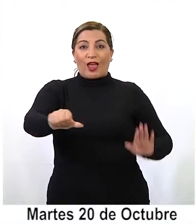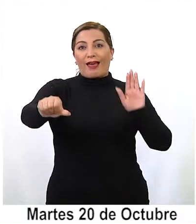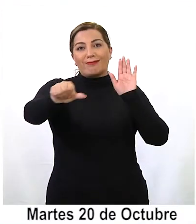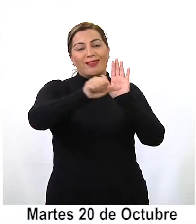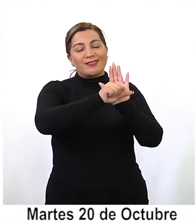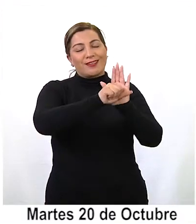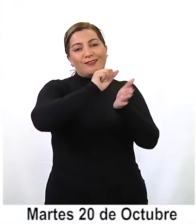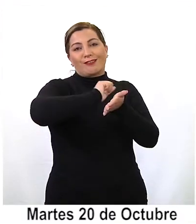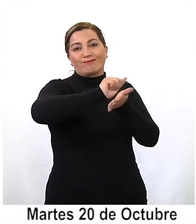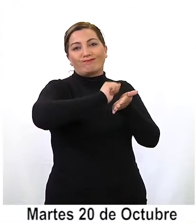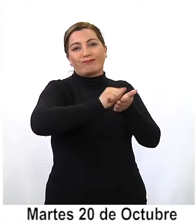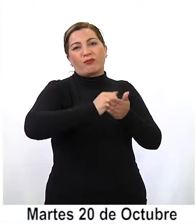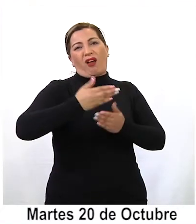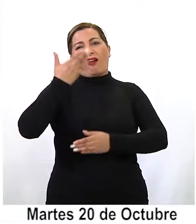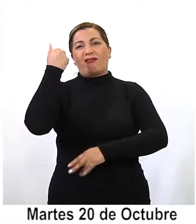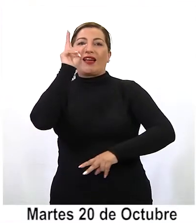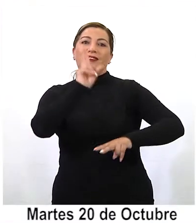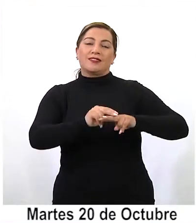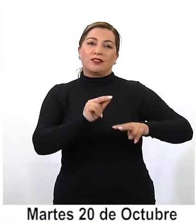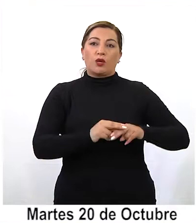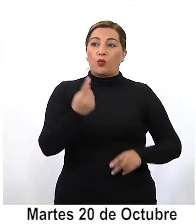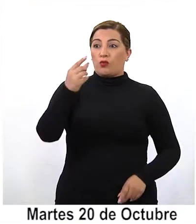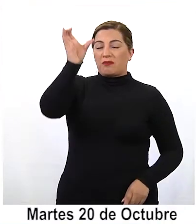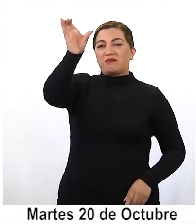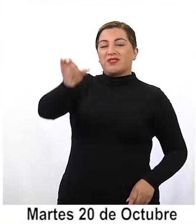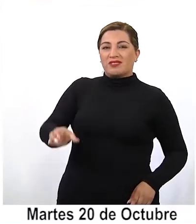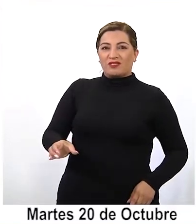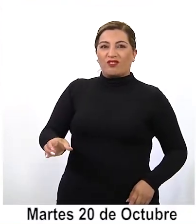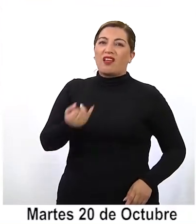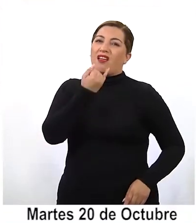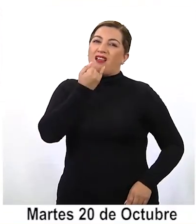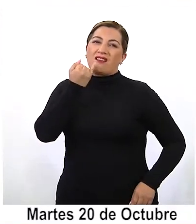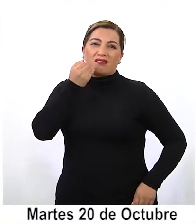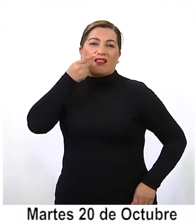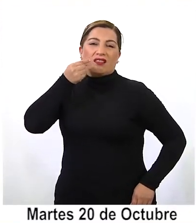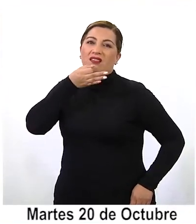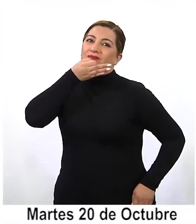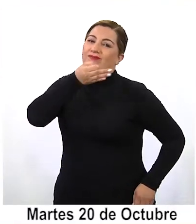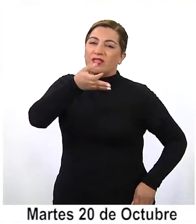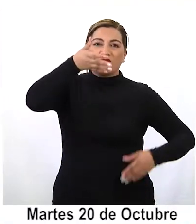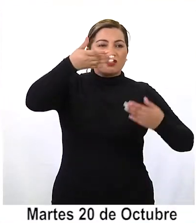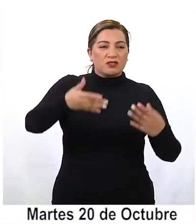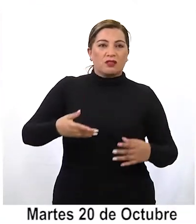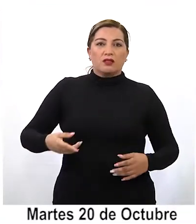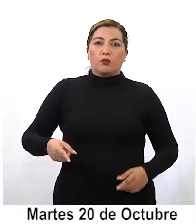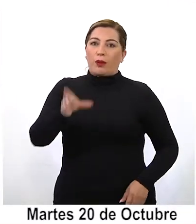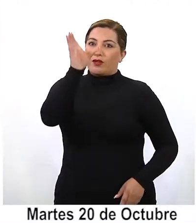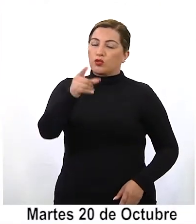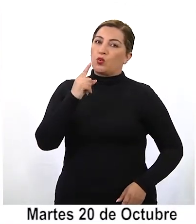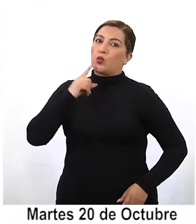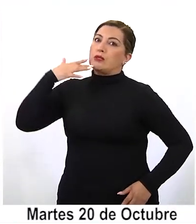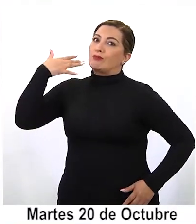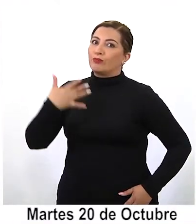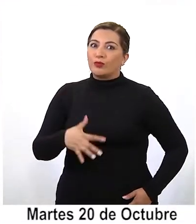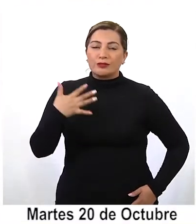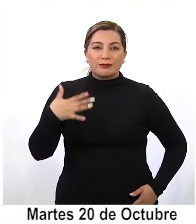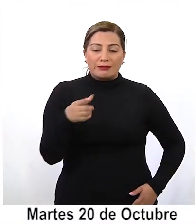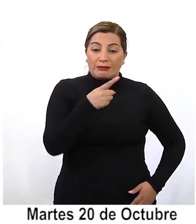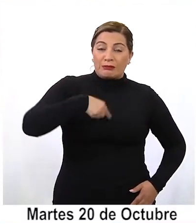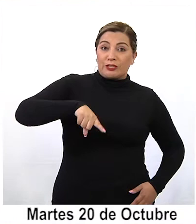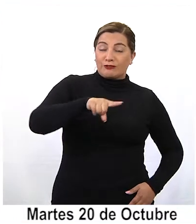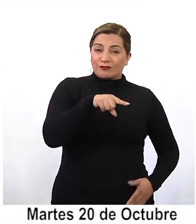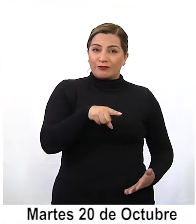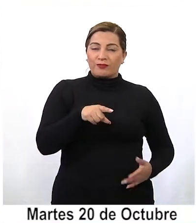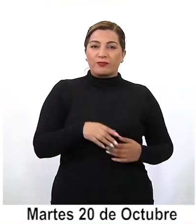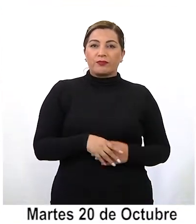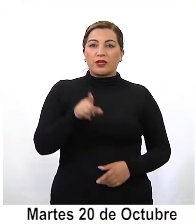anteriores, un detenido que ya se refirió al intendente, que es un detenido importante para efectos nuestros porque